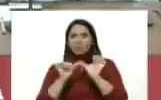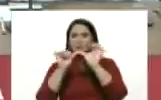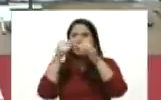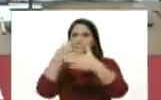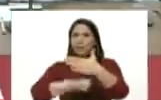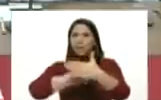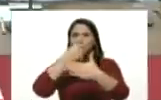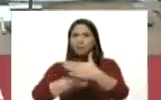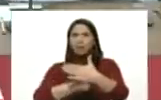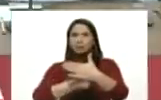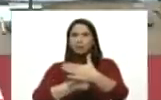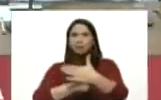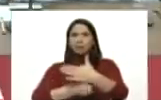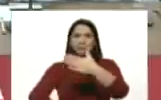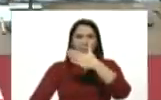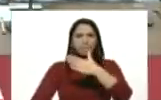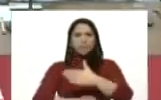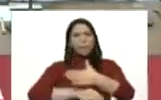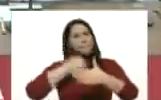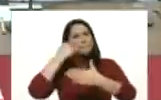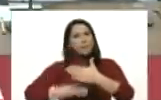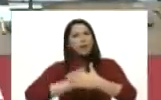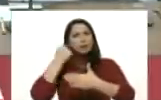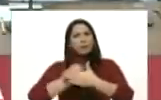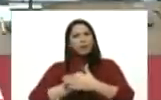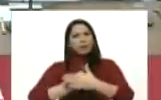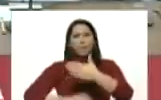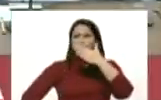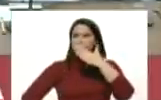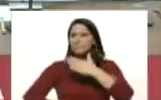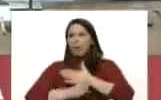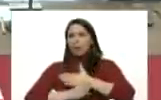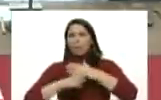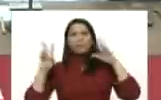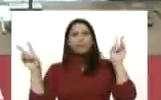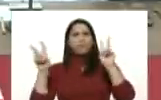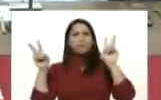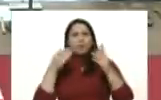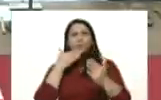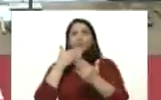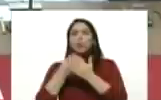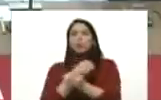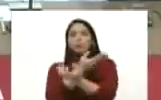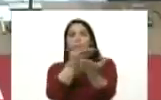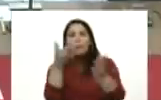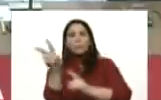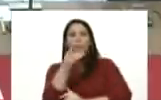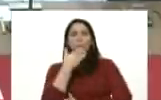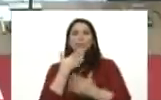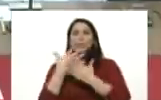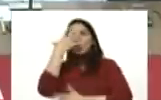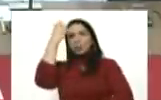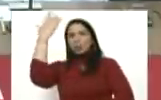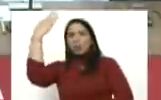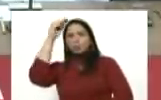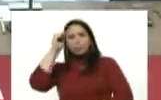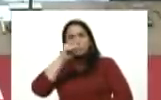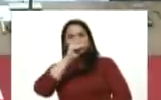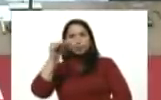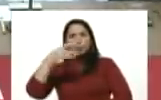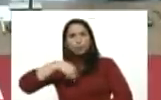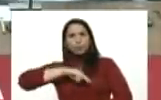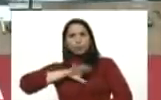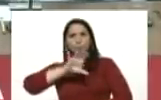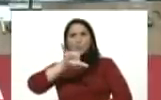batalla vamos en batalla y vamos en victoria muchas gracias a Venezuela pido a Dios sus bendiciones para